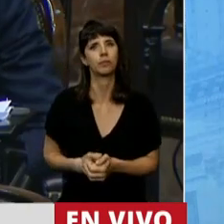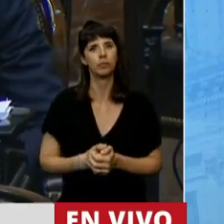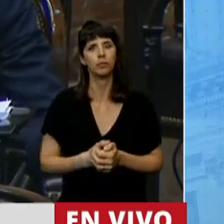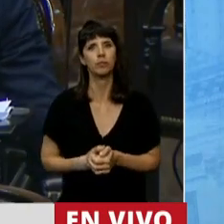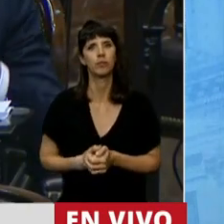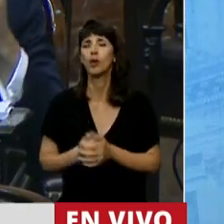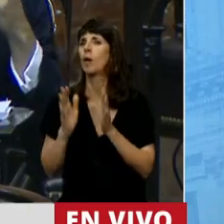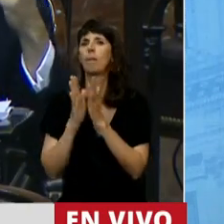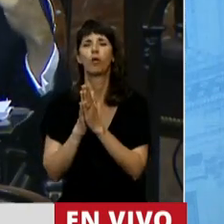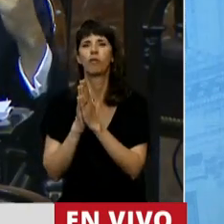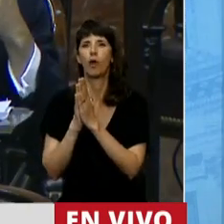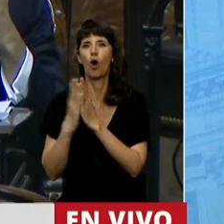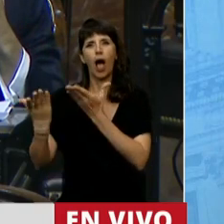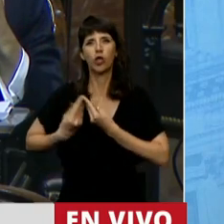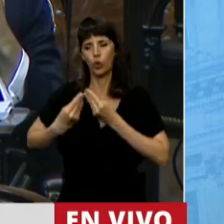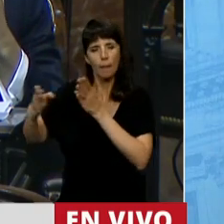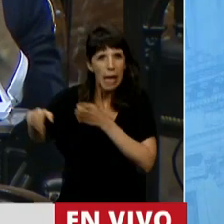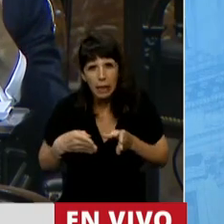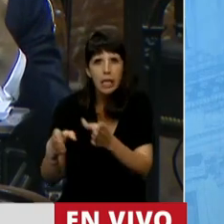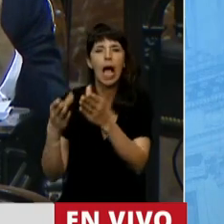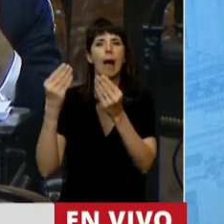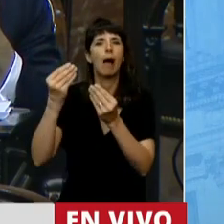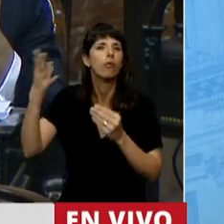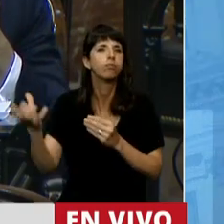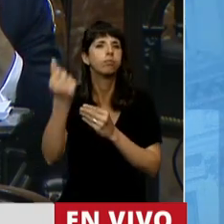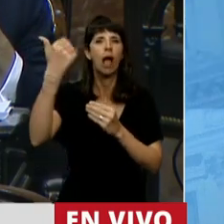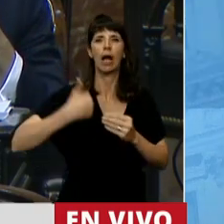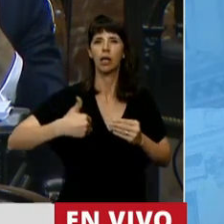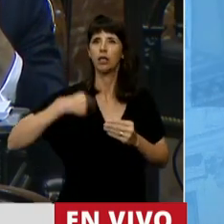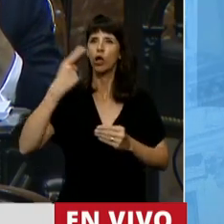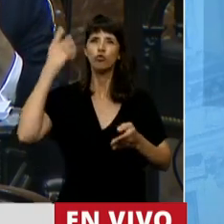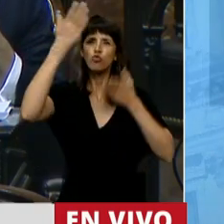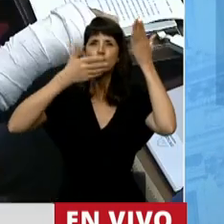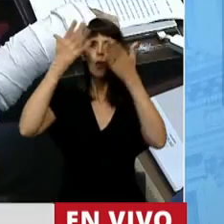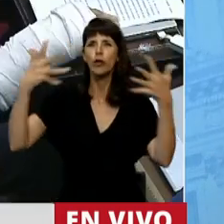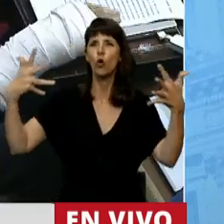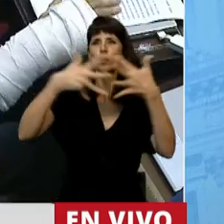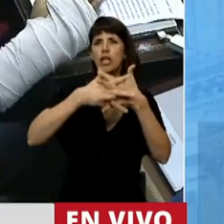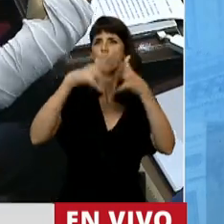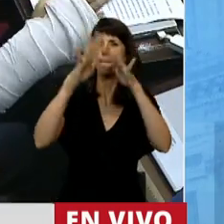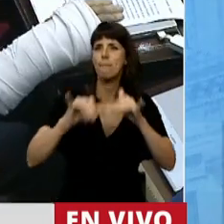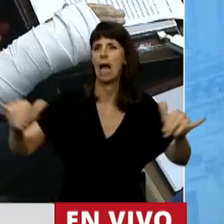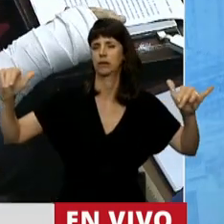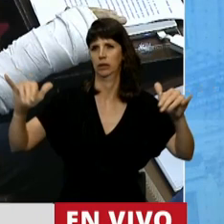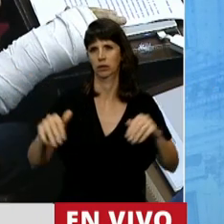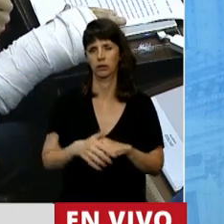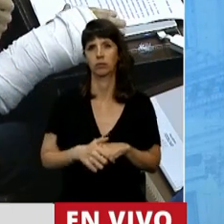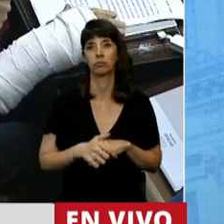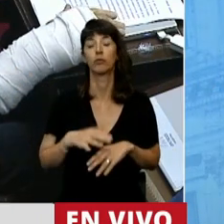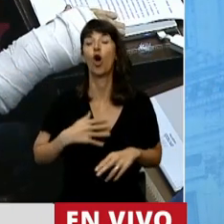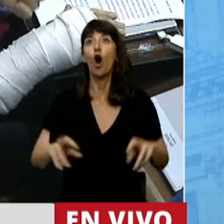que nos guíen para lograr esa Argentina que todos soñamos, la Argentina unida, la Argentina en paz. Y espero